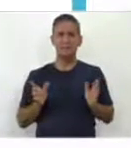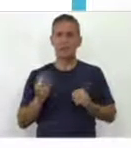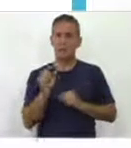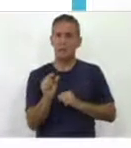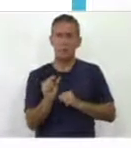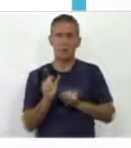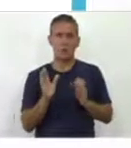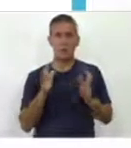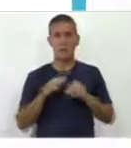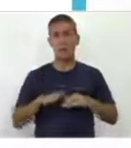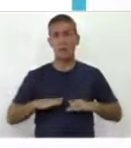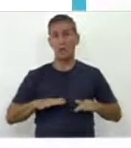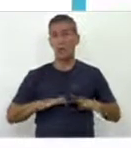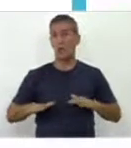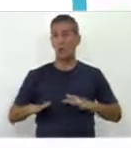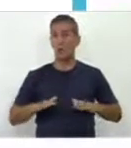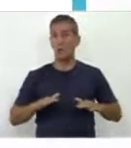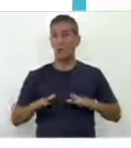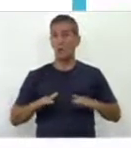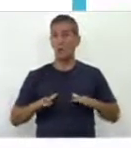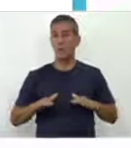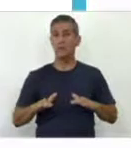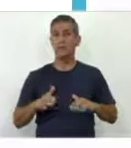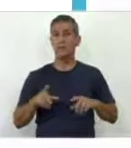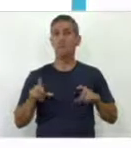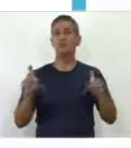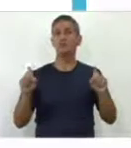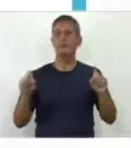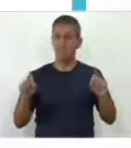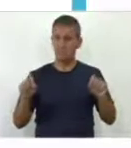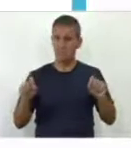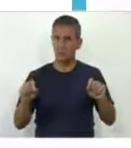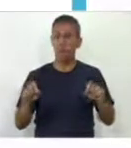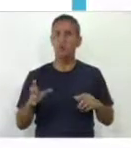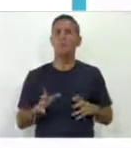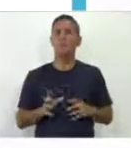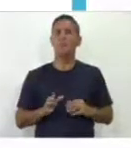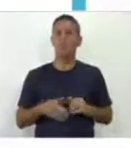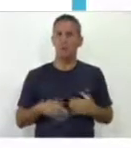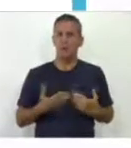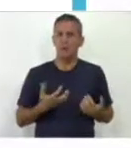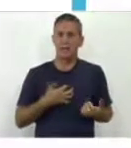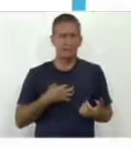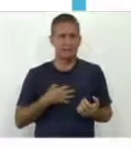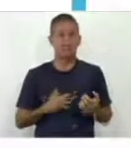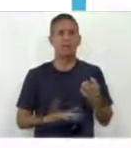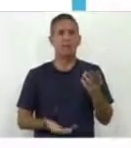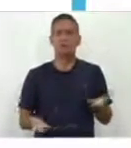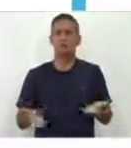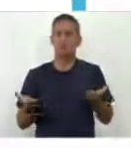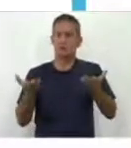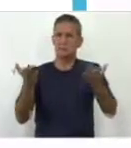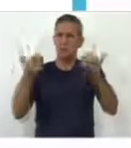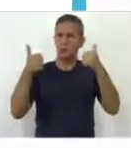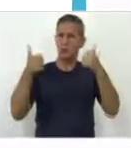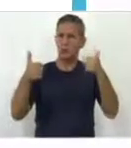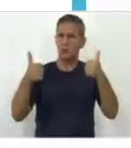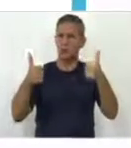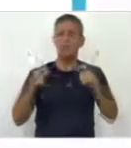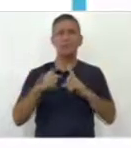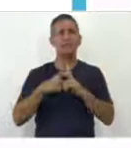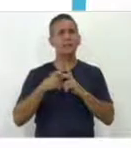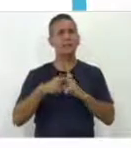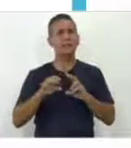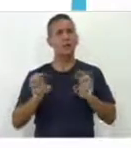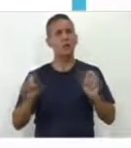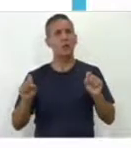los movimientos son necesarios, ya lo mostramos para alcanzar su desarrollo. Pero el juego, que de manera